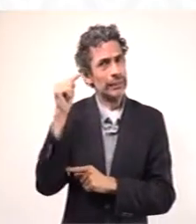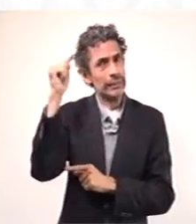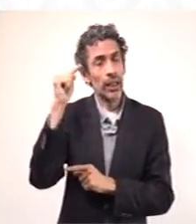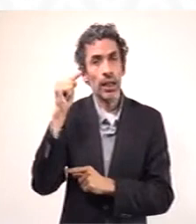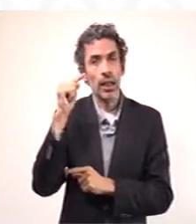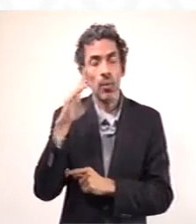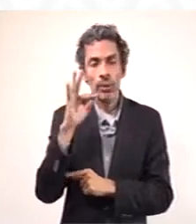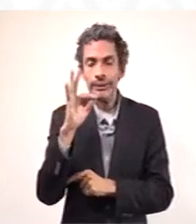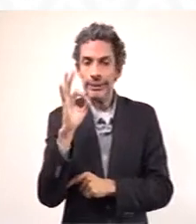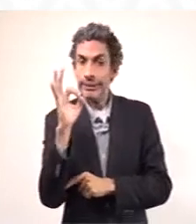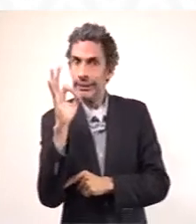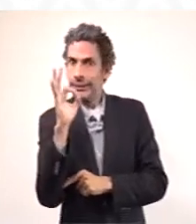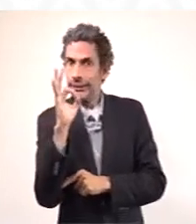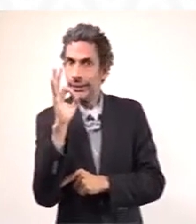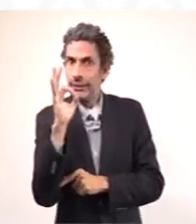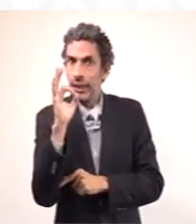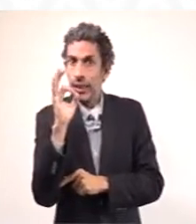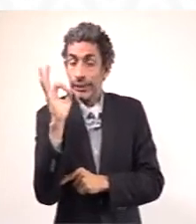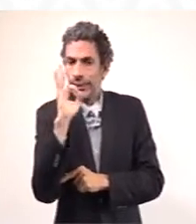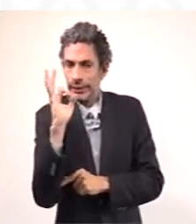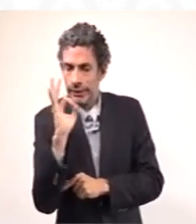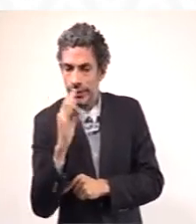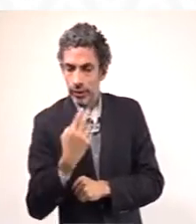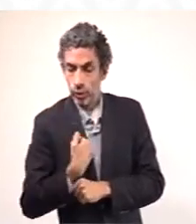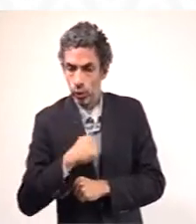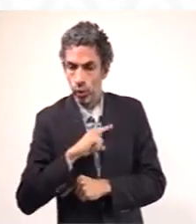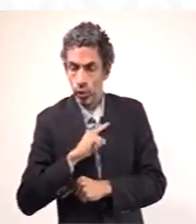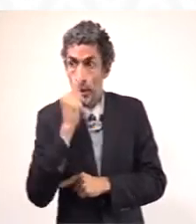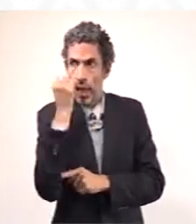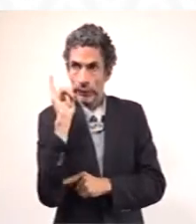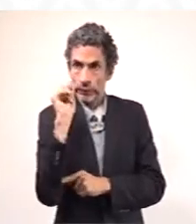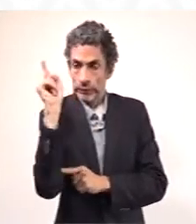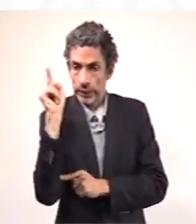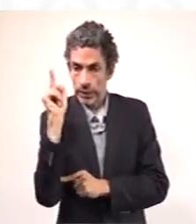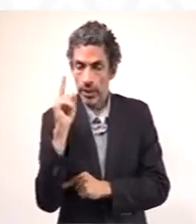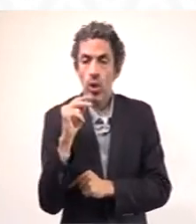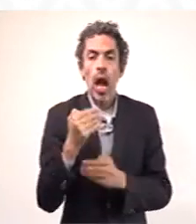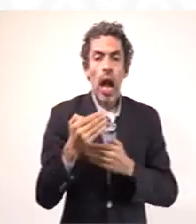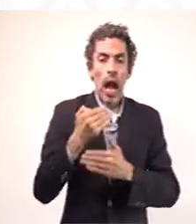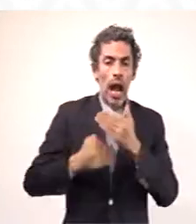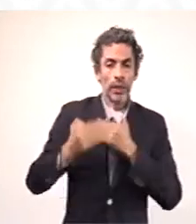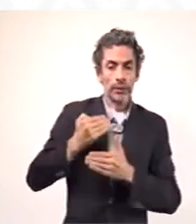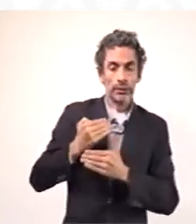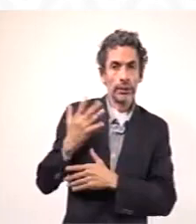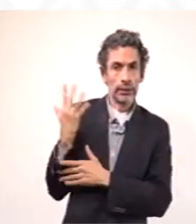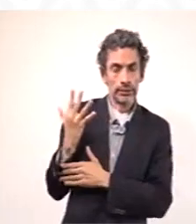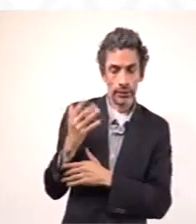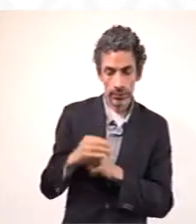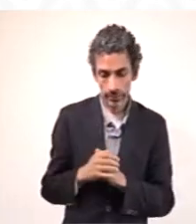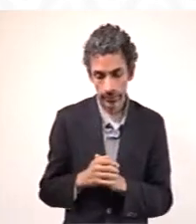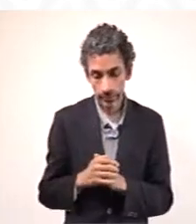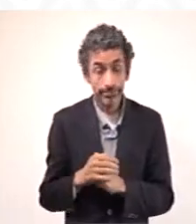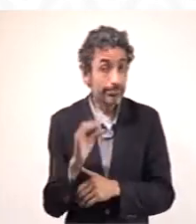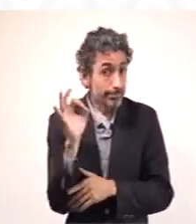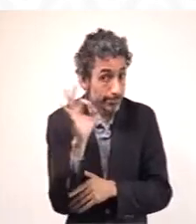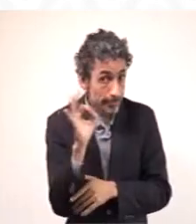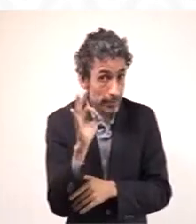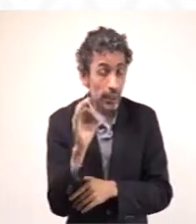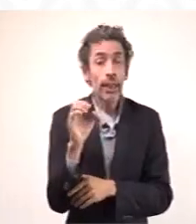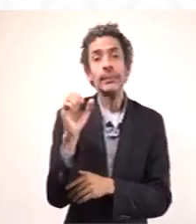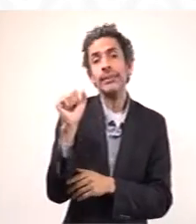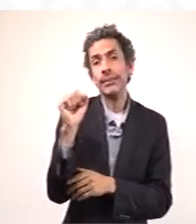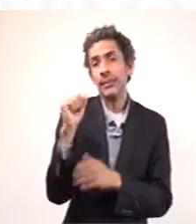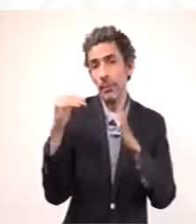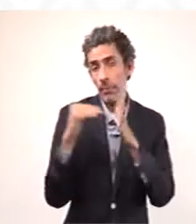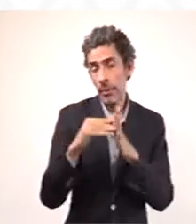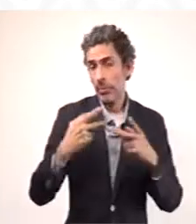muestra a lo que nos hubiéramos enfrentado si no actuábamos a tiempo. Probablemente